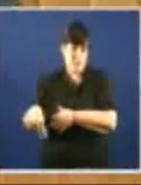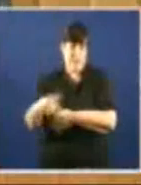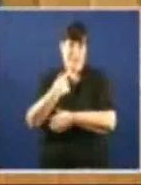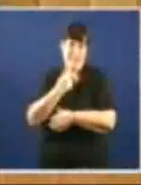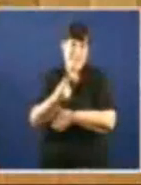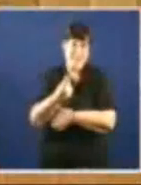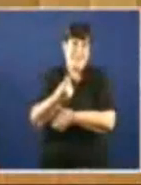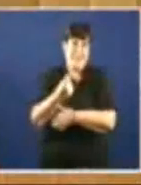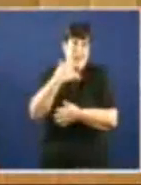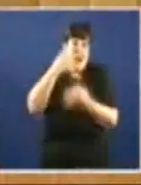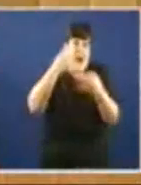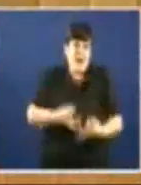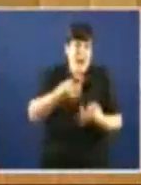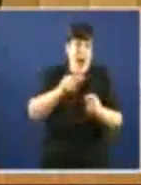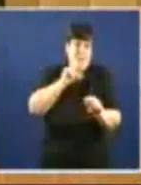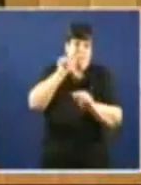vertidos ao río Anjóns